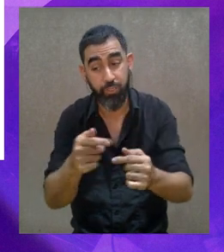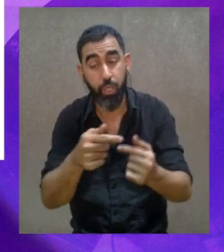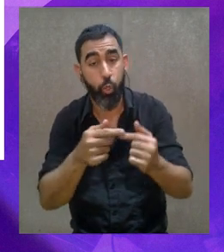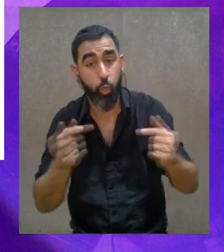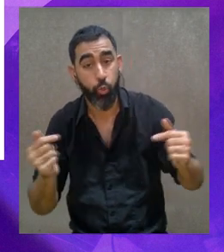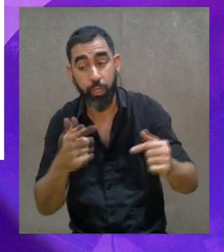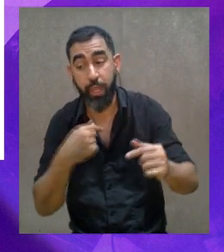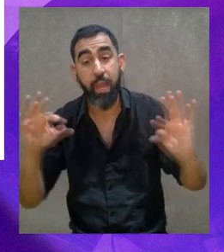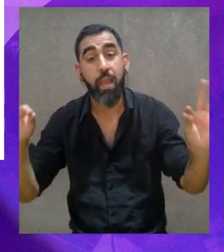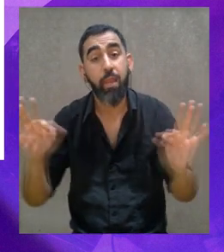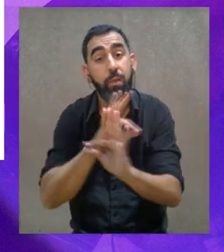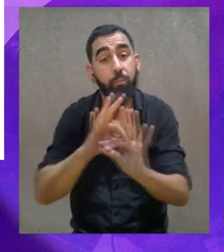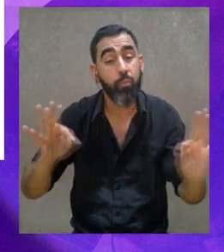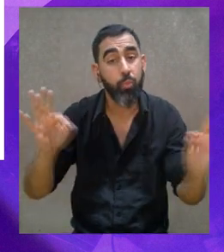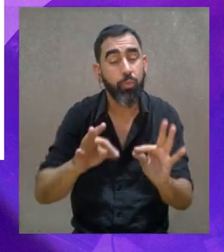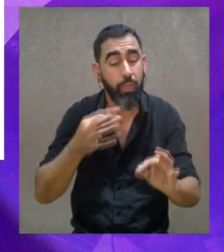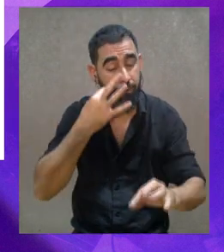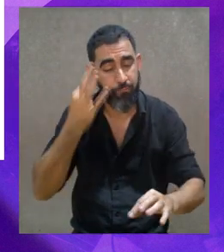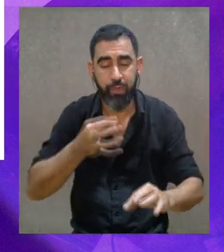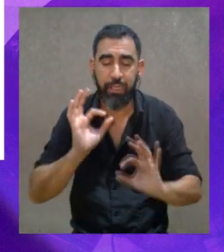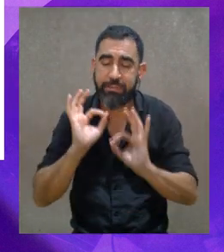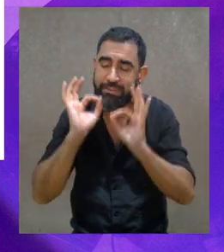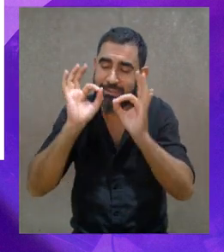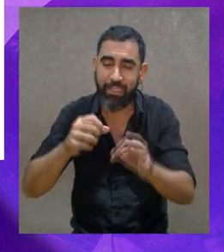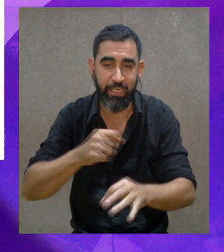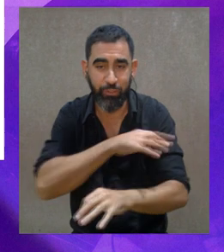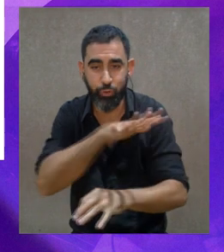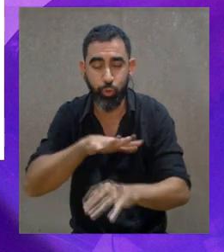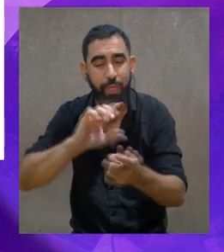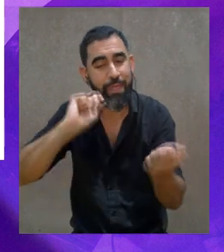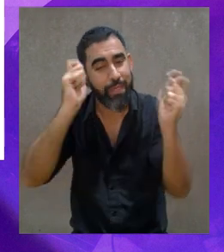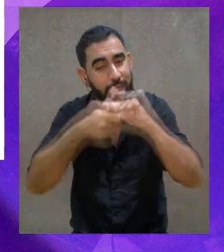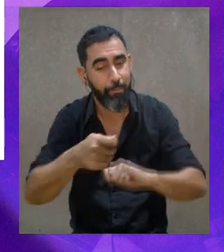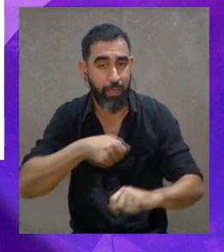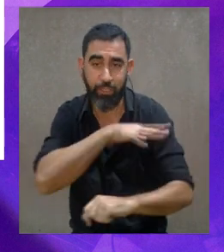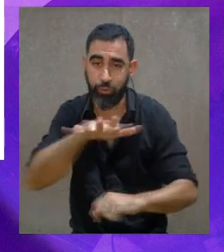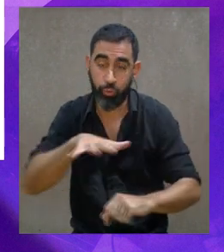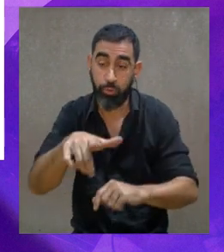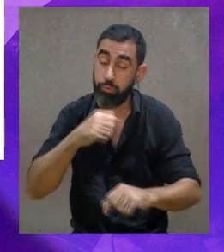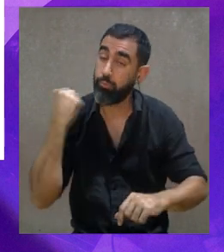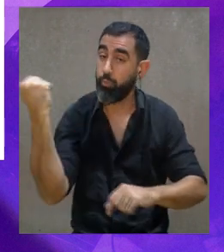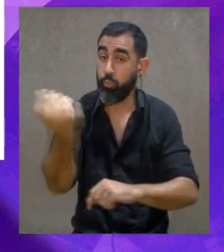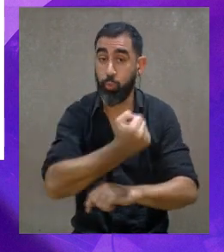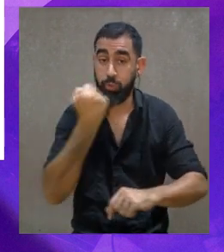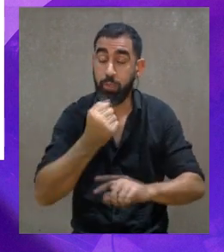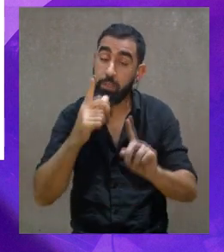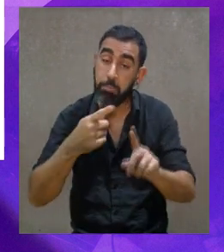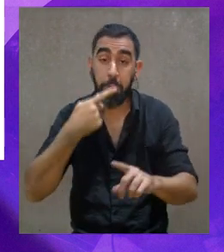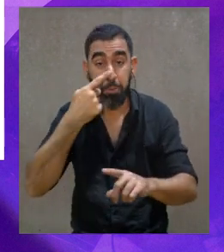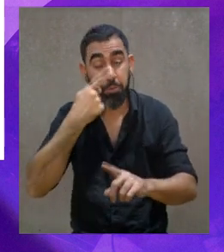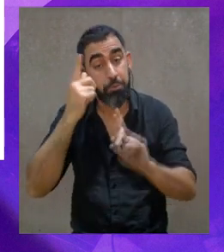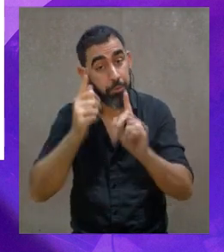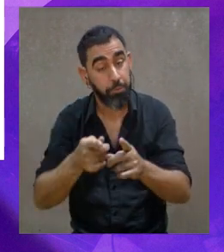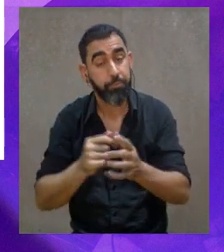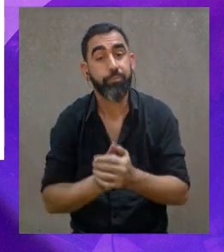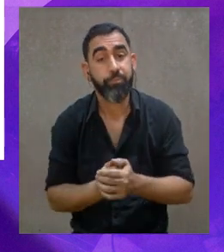libertad, son factores que realmente nuestra música llegan a la sociedad y transforma a la sociedad, como un factor bien